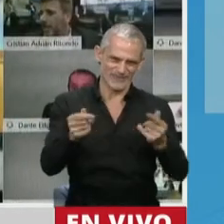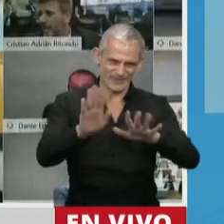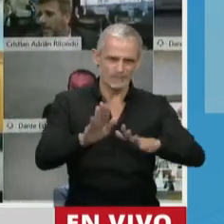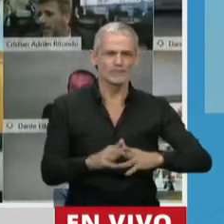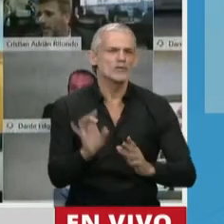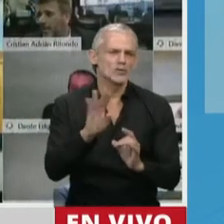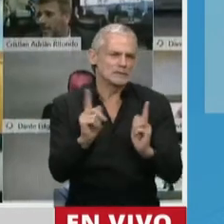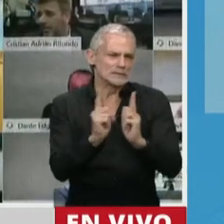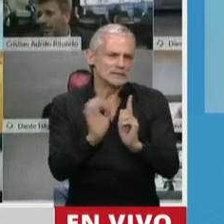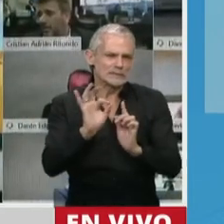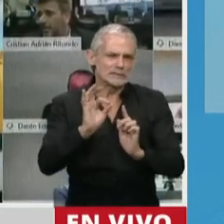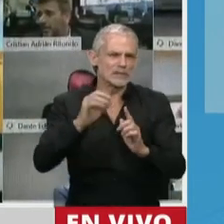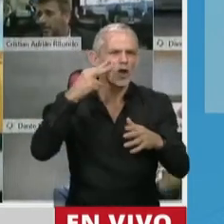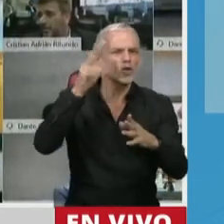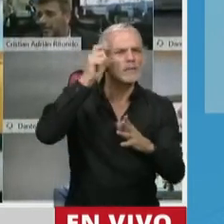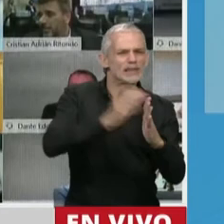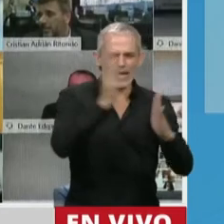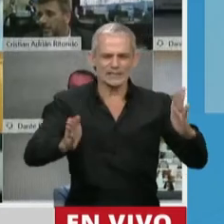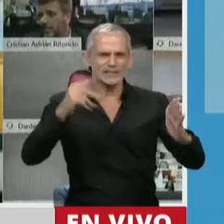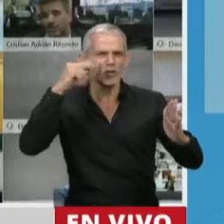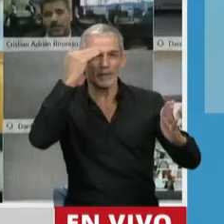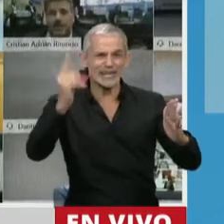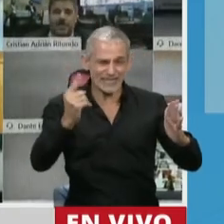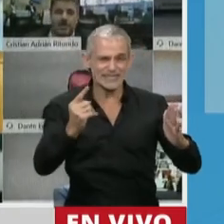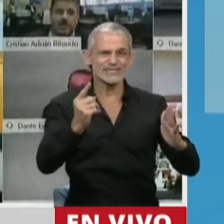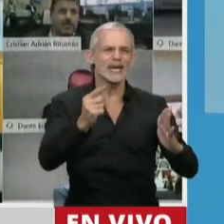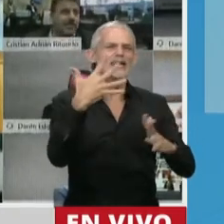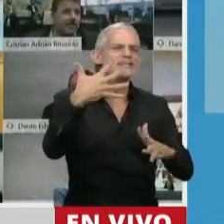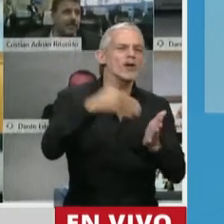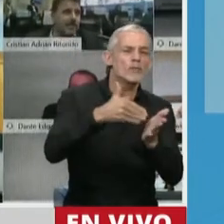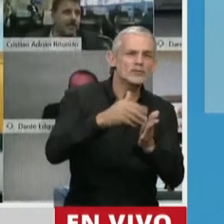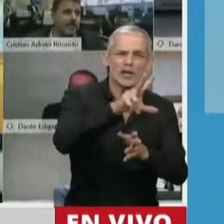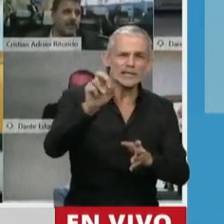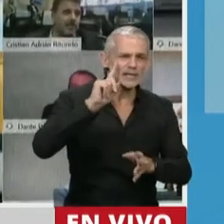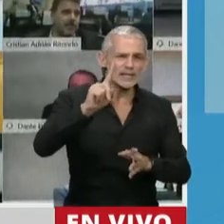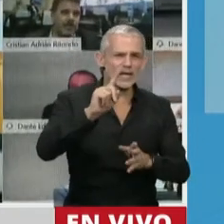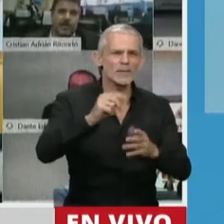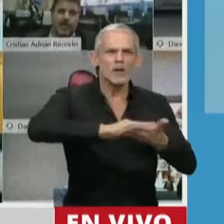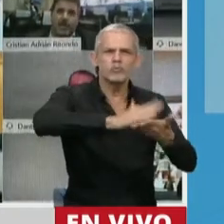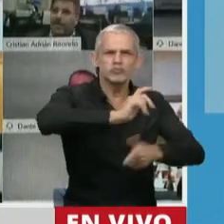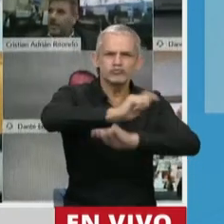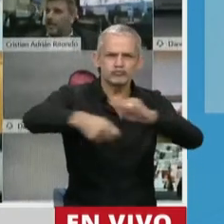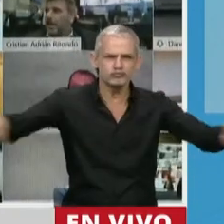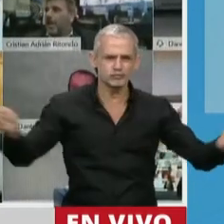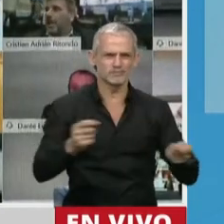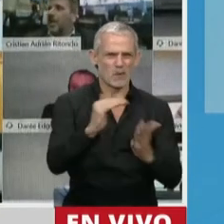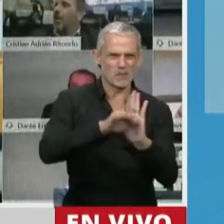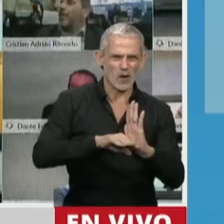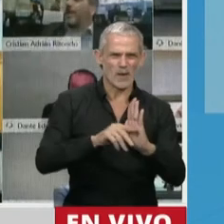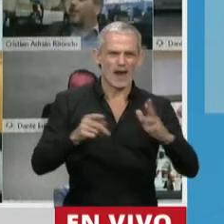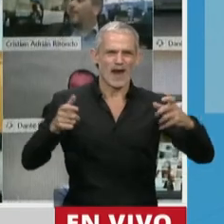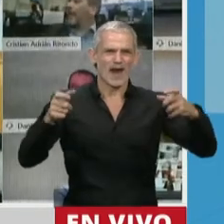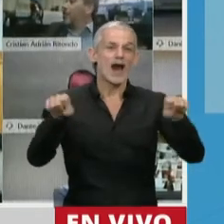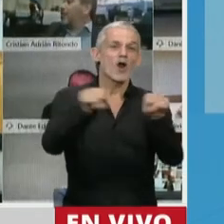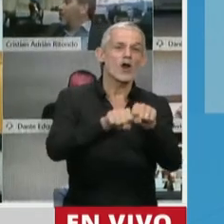Simplemente, entre el 2010 y el 2015 5.300.000 netbooks fueron entregadas por el Conectar Igualdad y todas